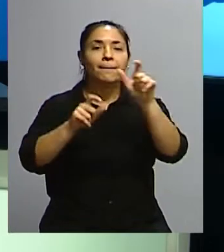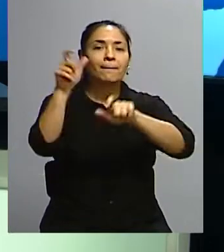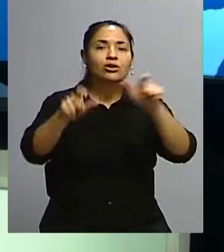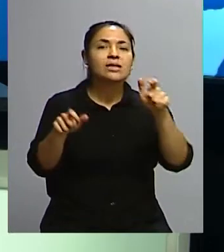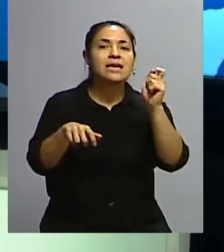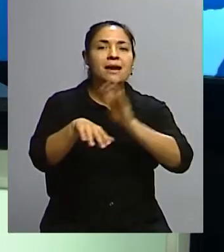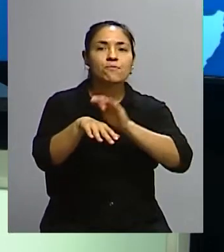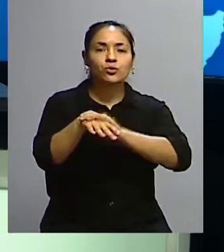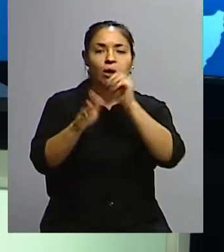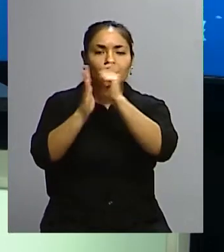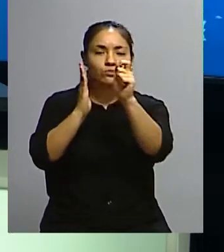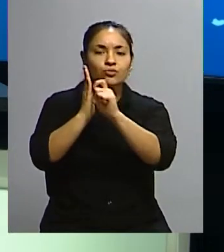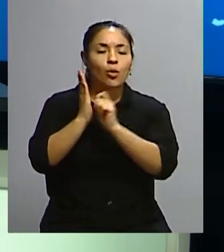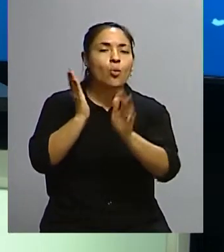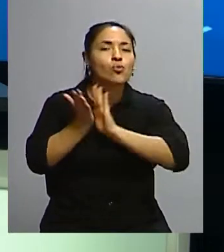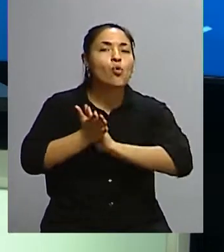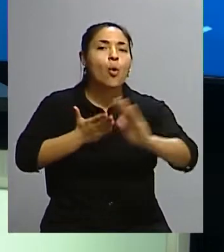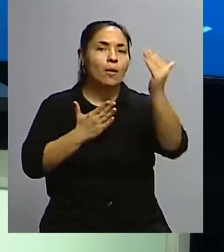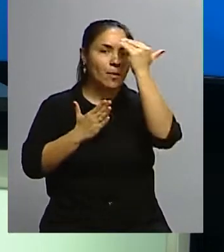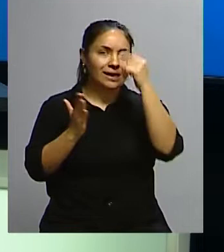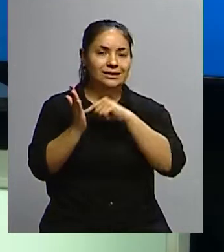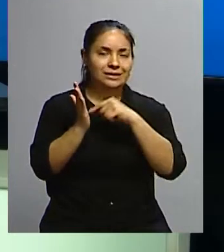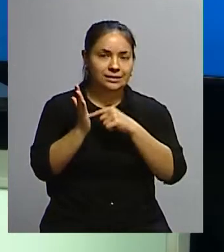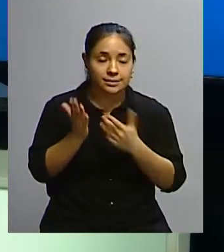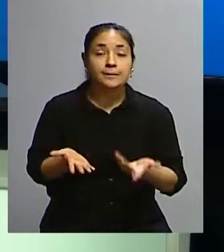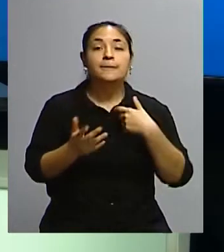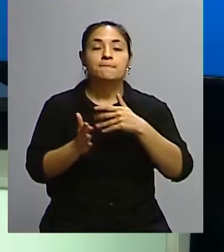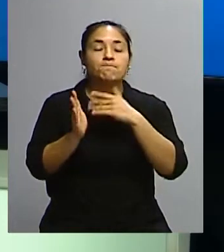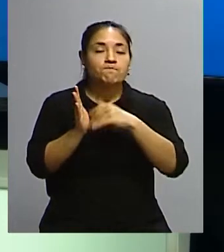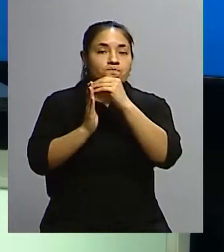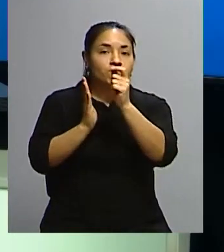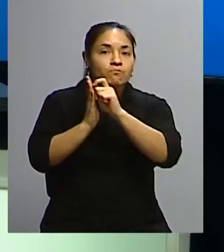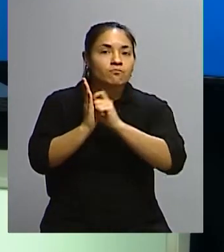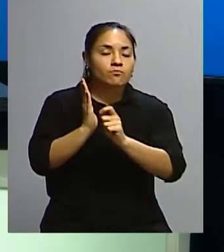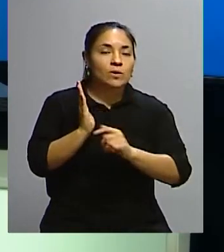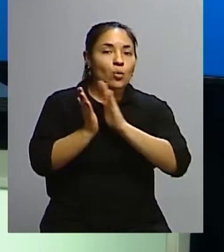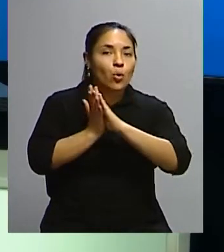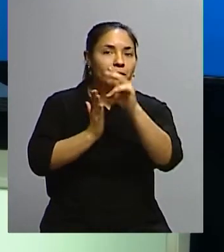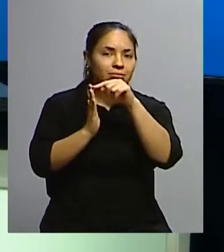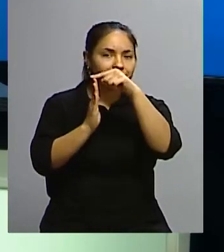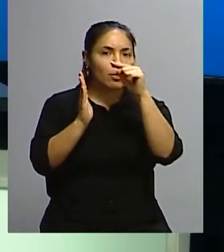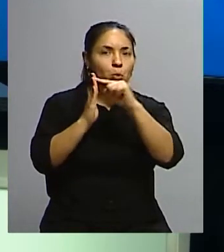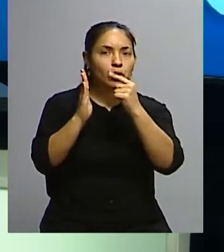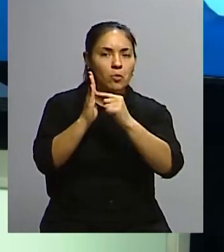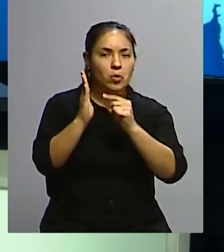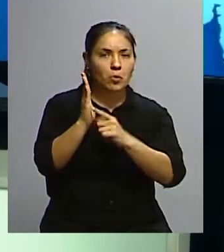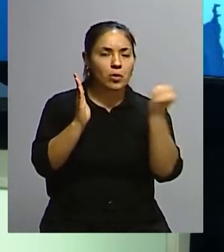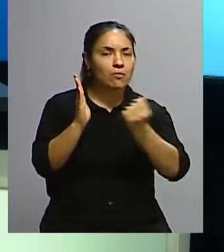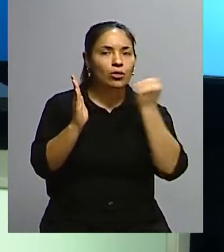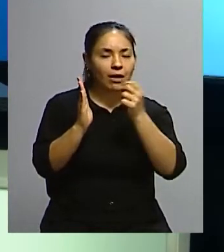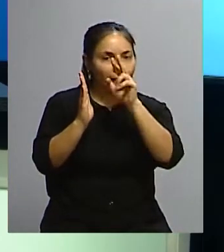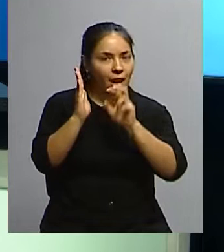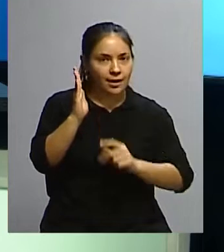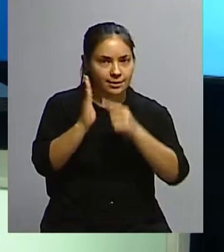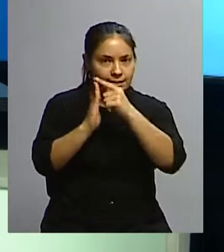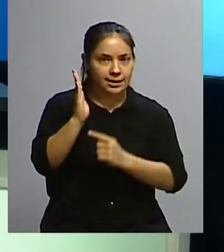iban a redactar esa nueva carta magna. Carta que obviamente vamos a estar analizando porque tiene puntos muy importantes. Claro, y